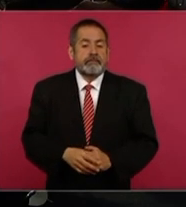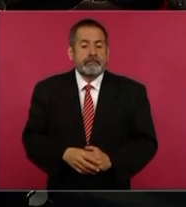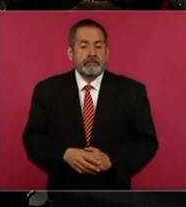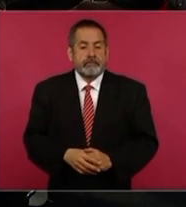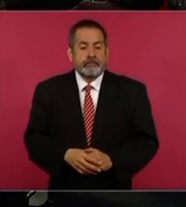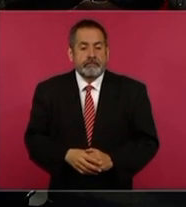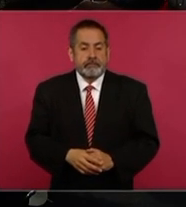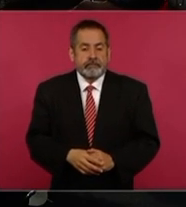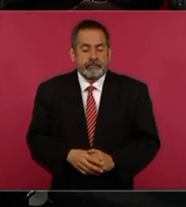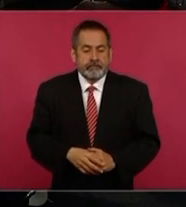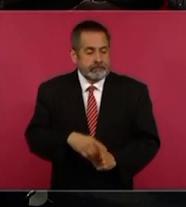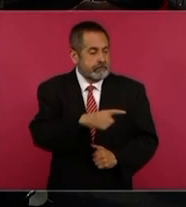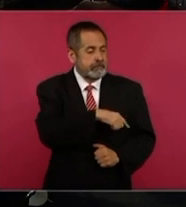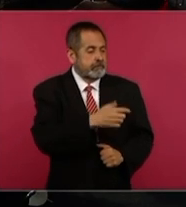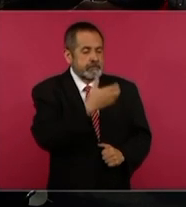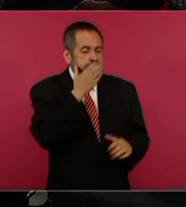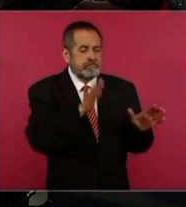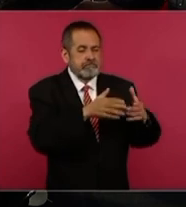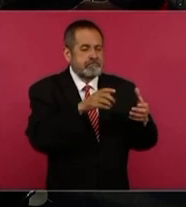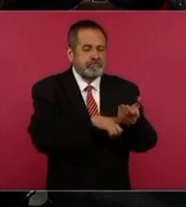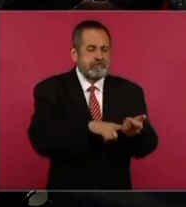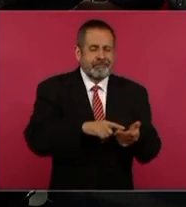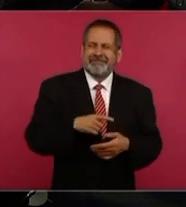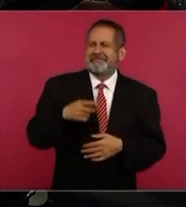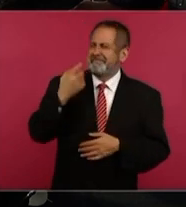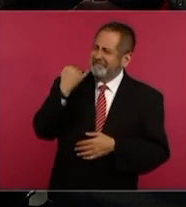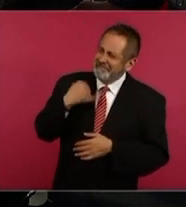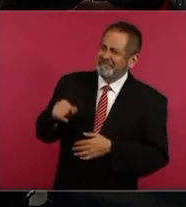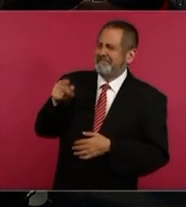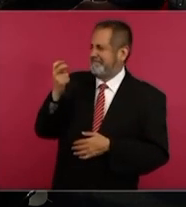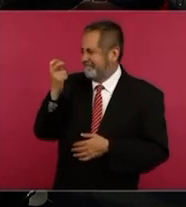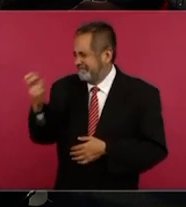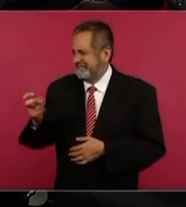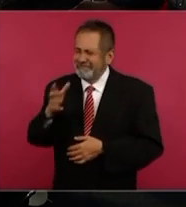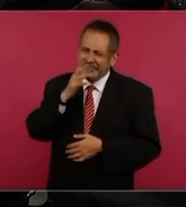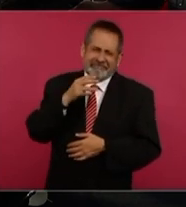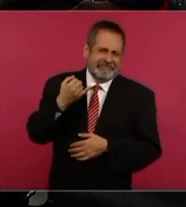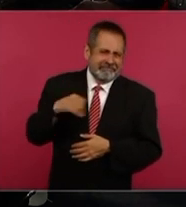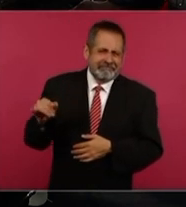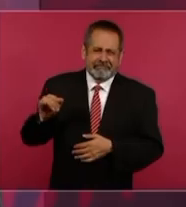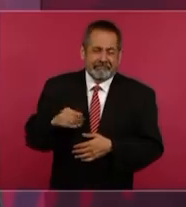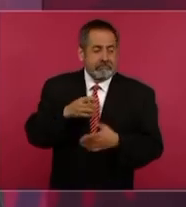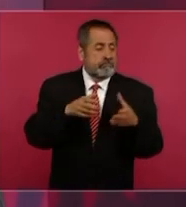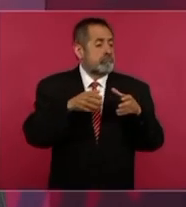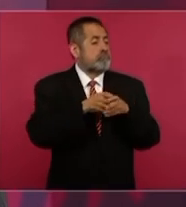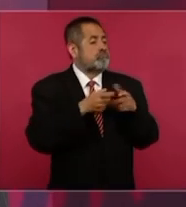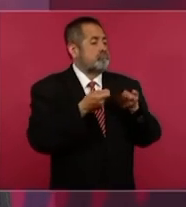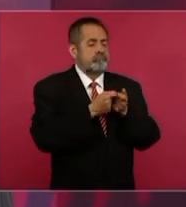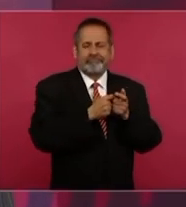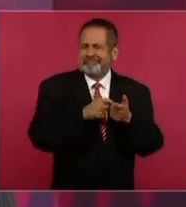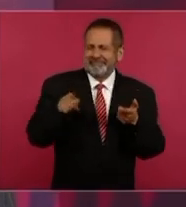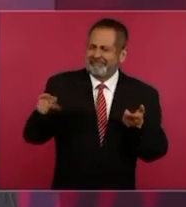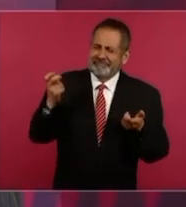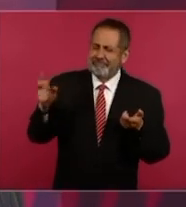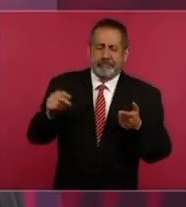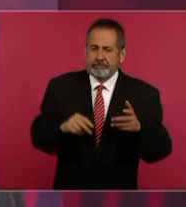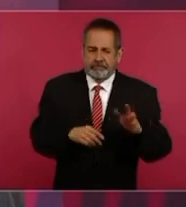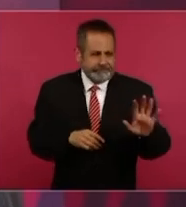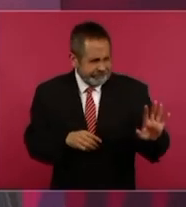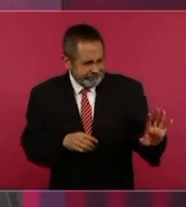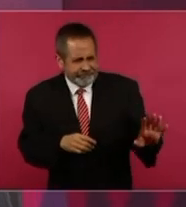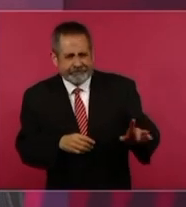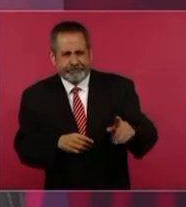Por los conservadores y por los reaccionarios y también por las élites. Pero ¿saben